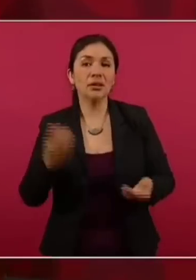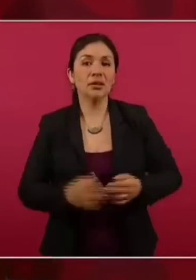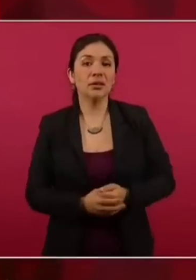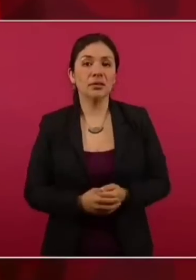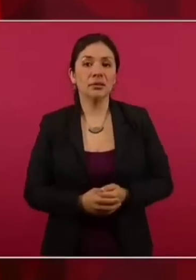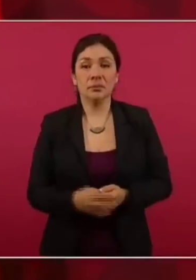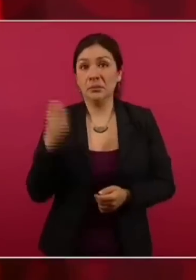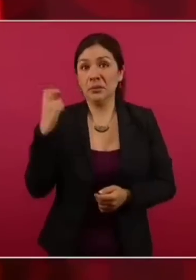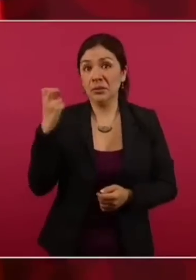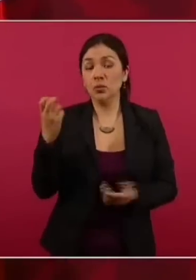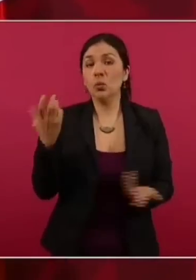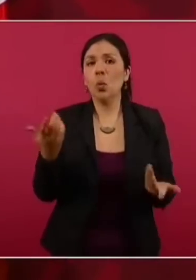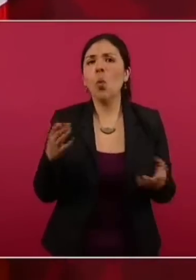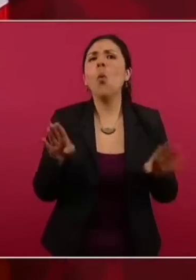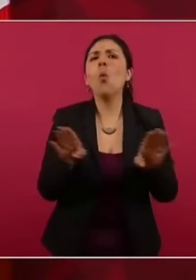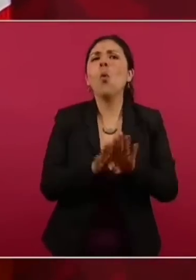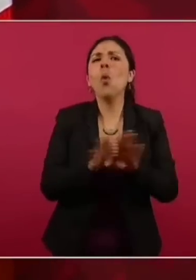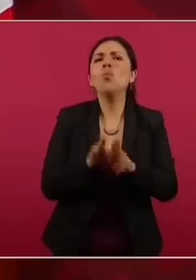¿cómo hacerle?